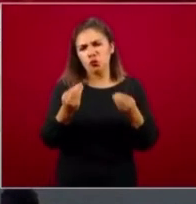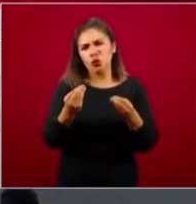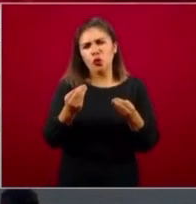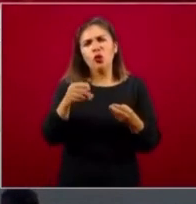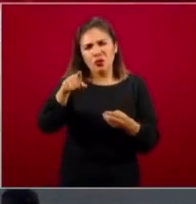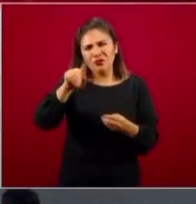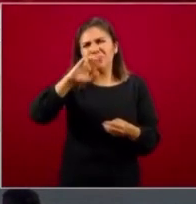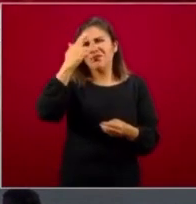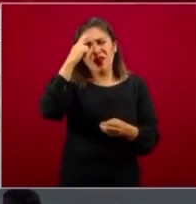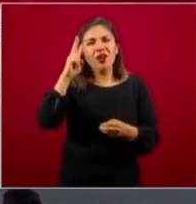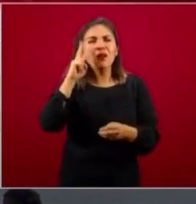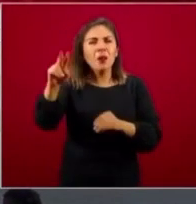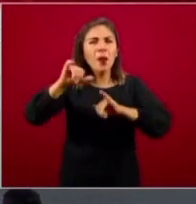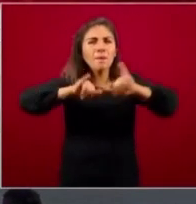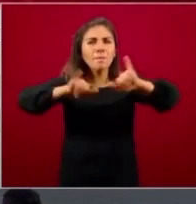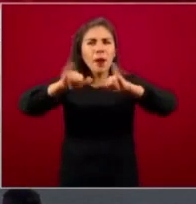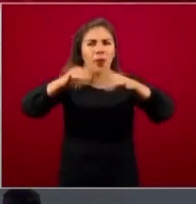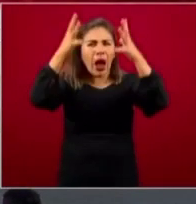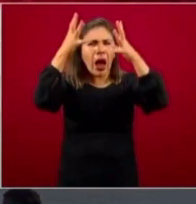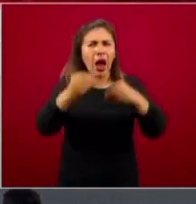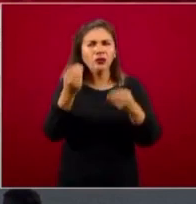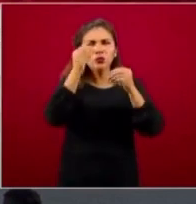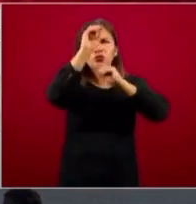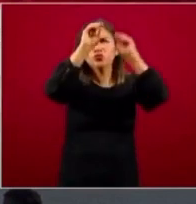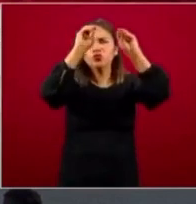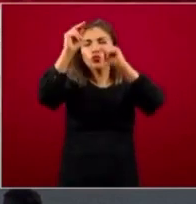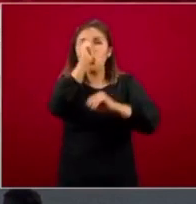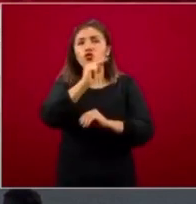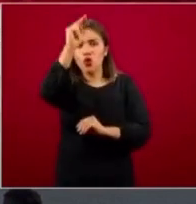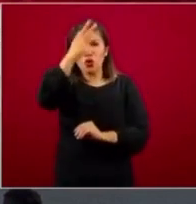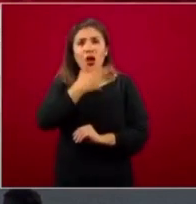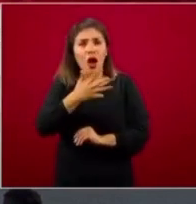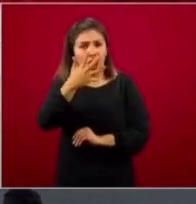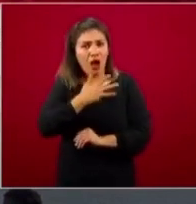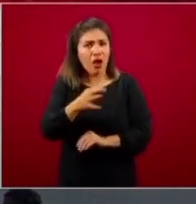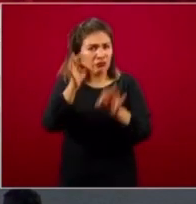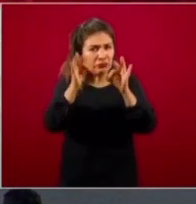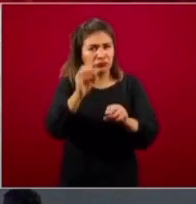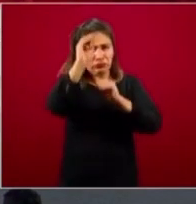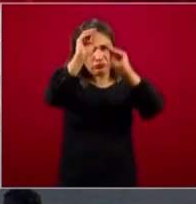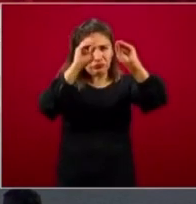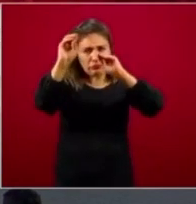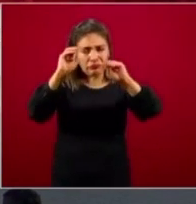si se acuerdan del mapa, está lleno de fibras que cubren el norte, muy, muy bien.